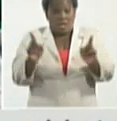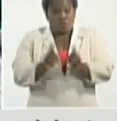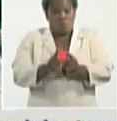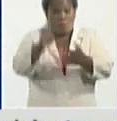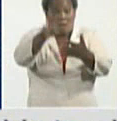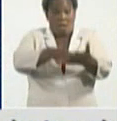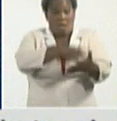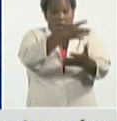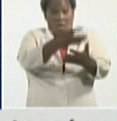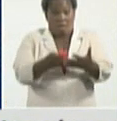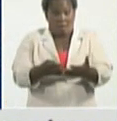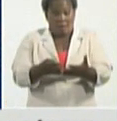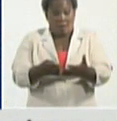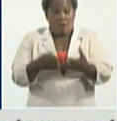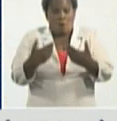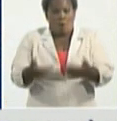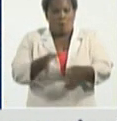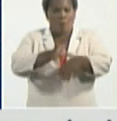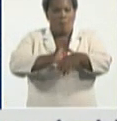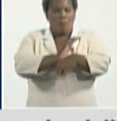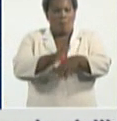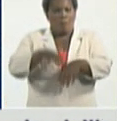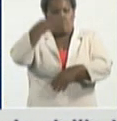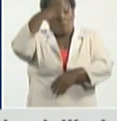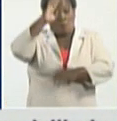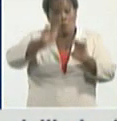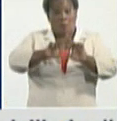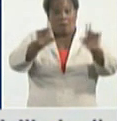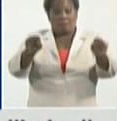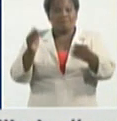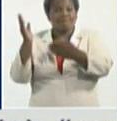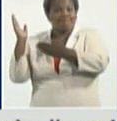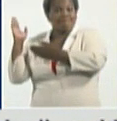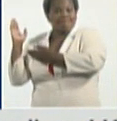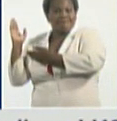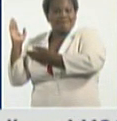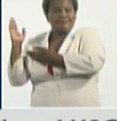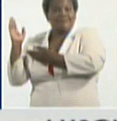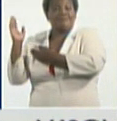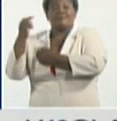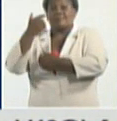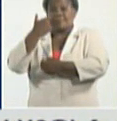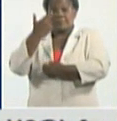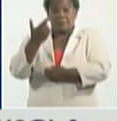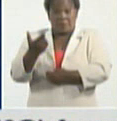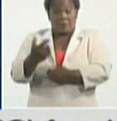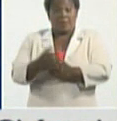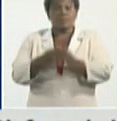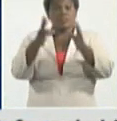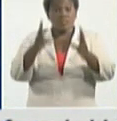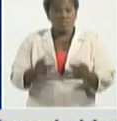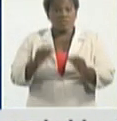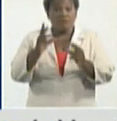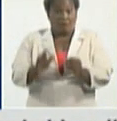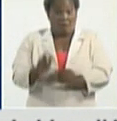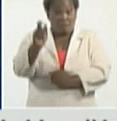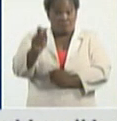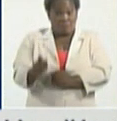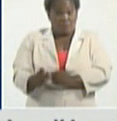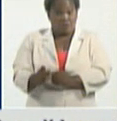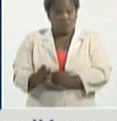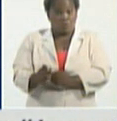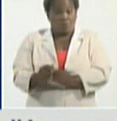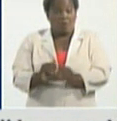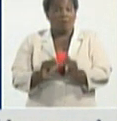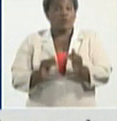de la pandemia en Cuba lo tienen ahí, como pueden ver una cifra de casos que se ha ido